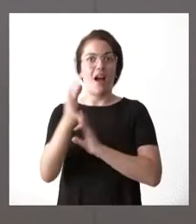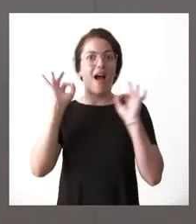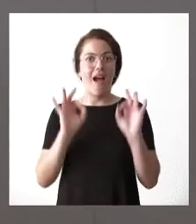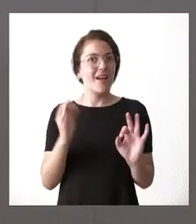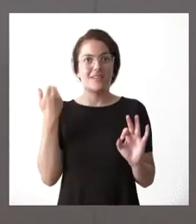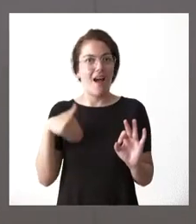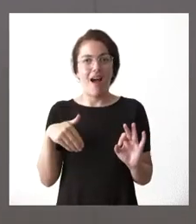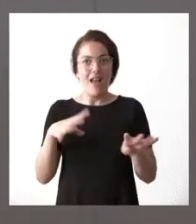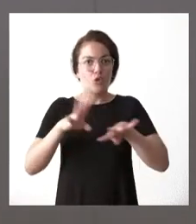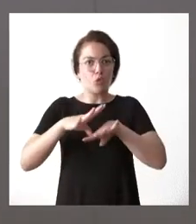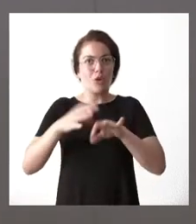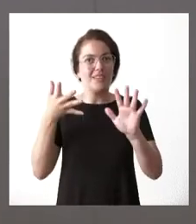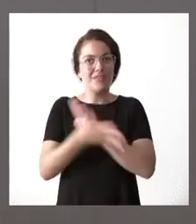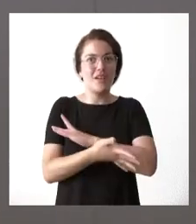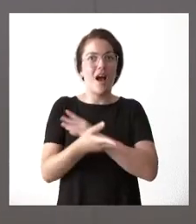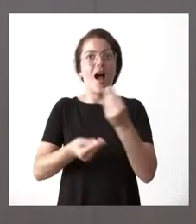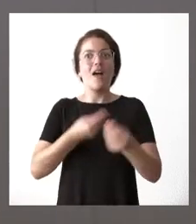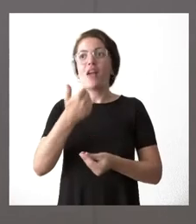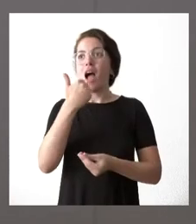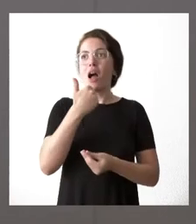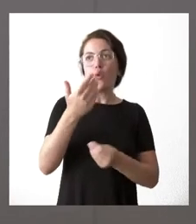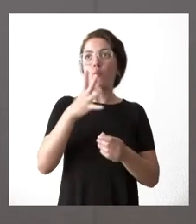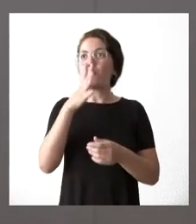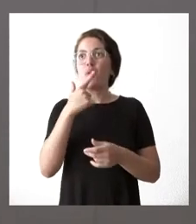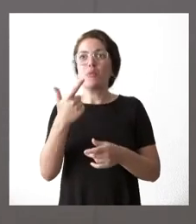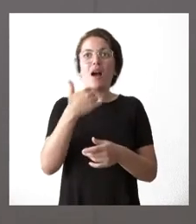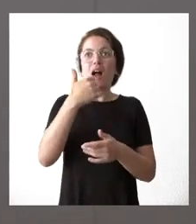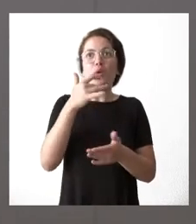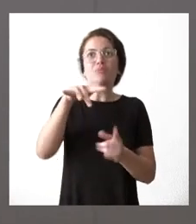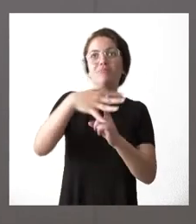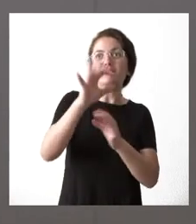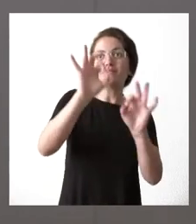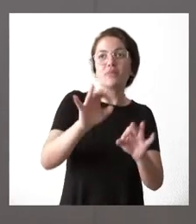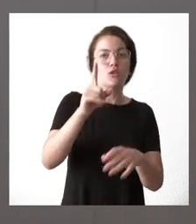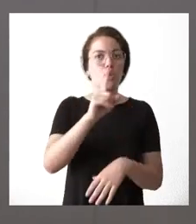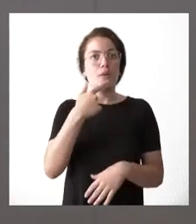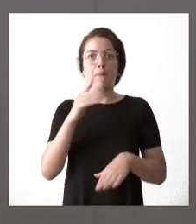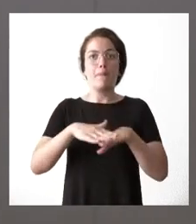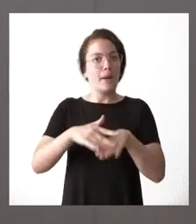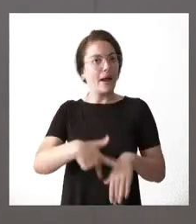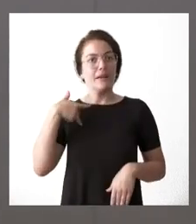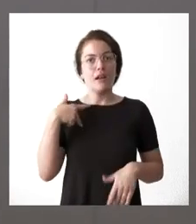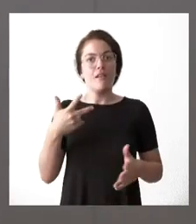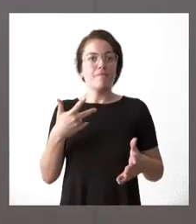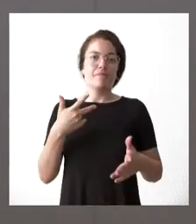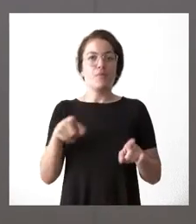no es algo que hayamos planteado por una situación de dificultad concreta nos parece una cosa de justicia que es favorecer el transporte y especialmente a las personas que viven en el mundo rural